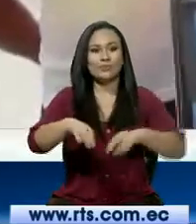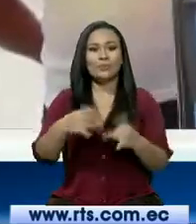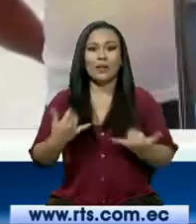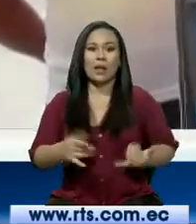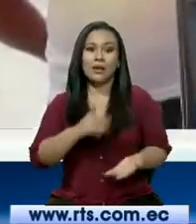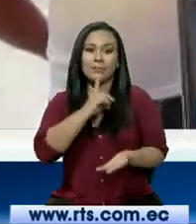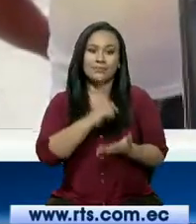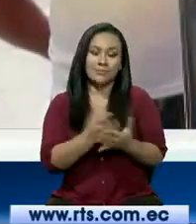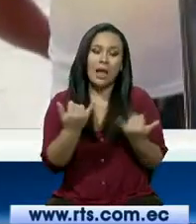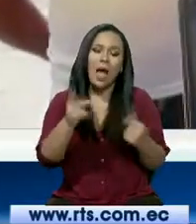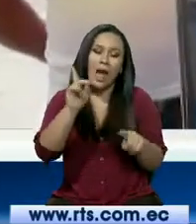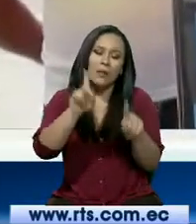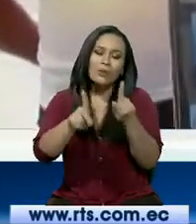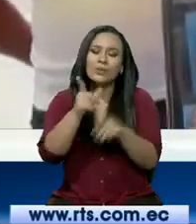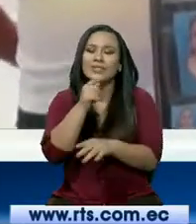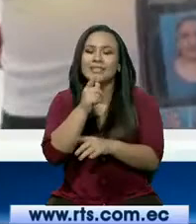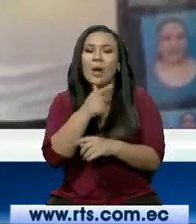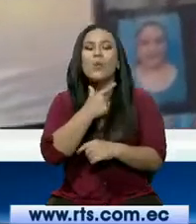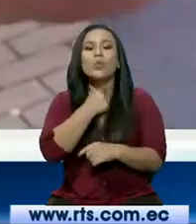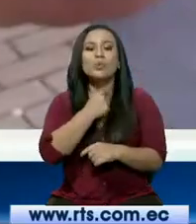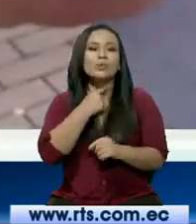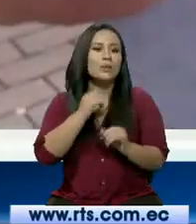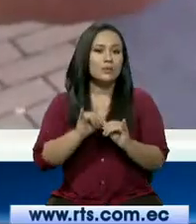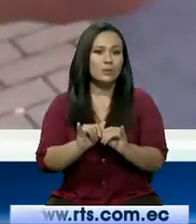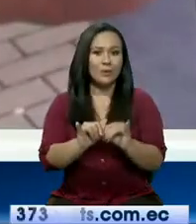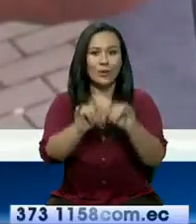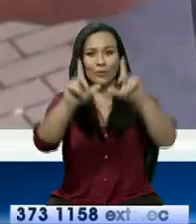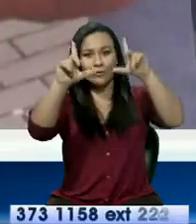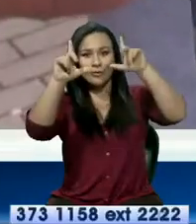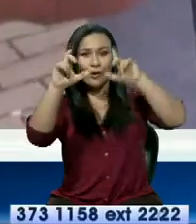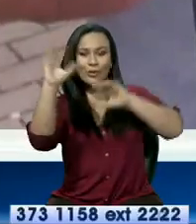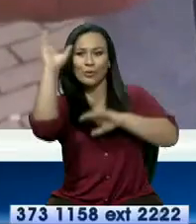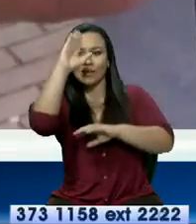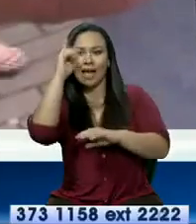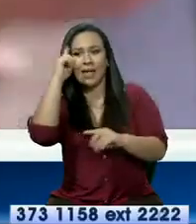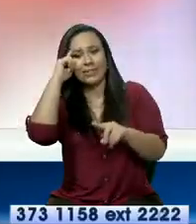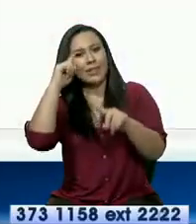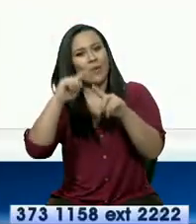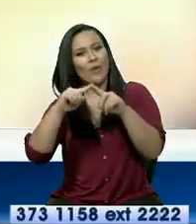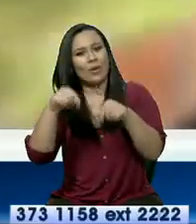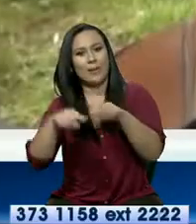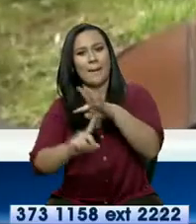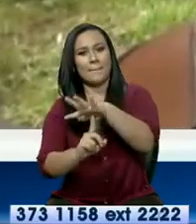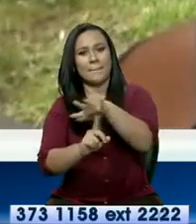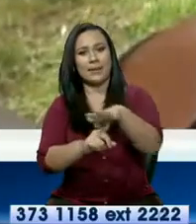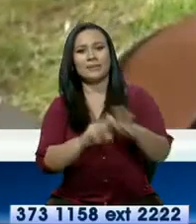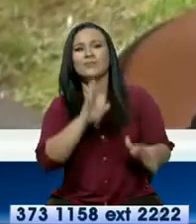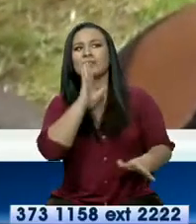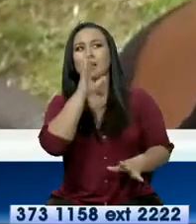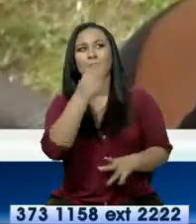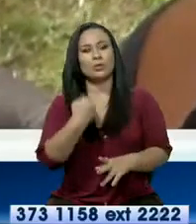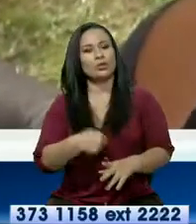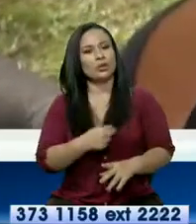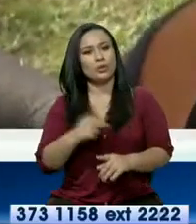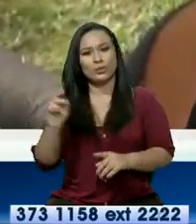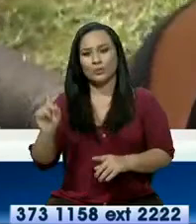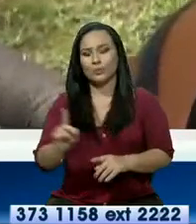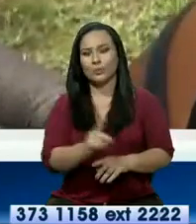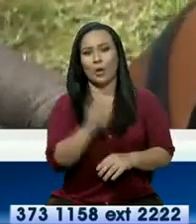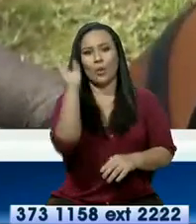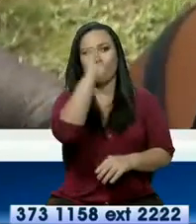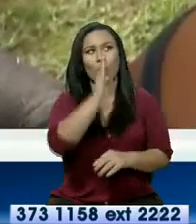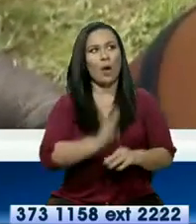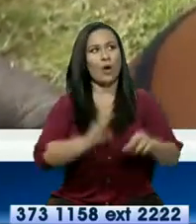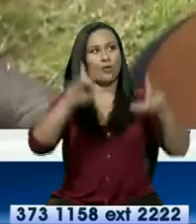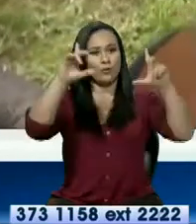Aunque aún existen quienes mantienen la costumbre y buscan un recuerdo del parque central. Siempre hemos venido, sí, pero nunca lo hemos tomado una